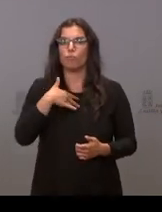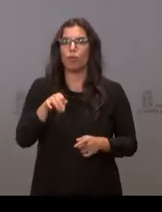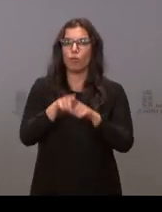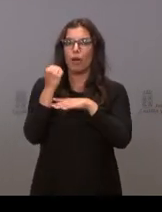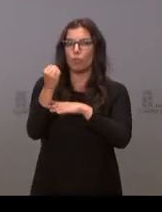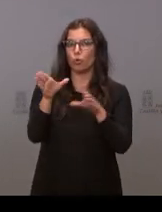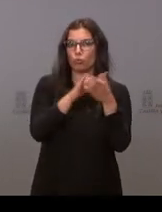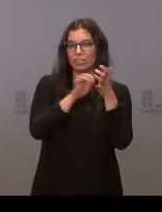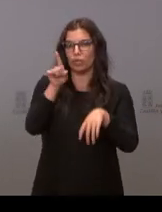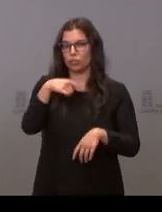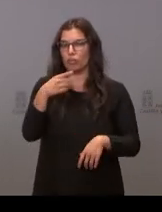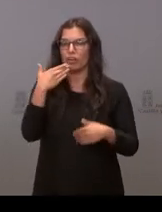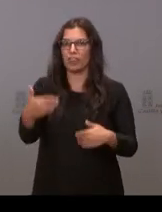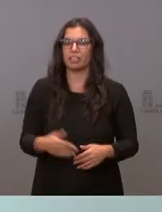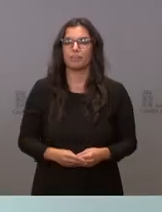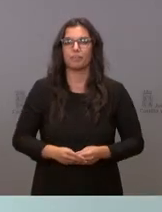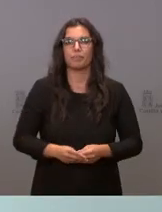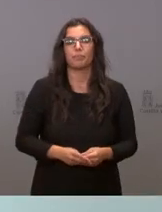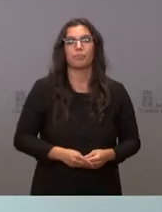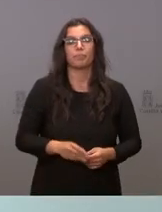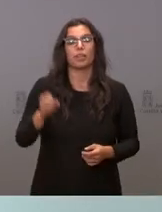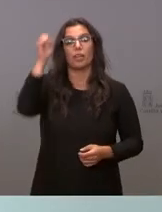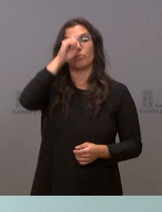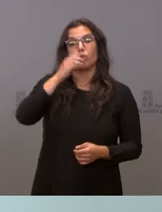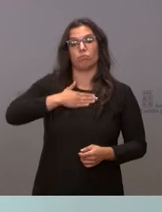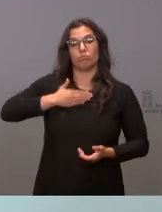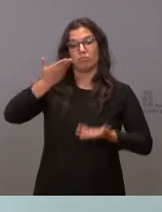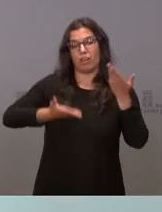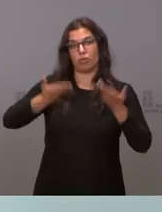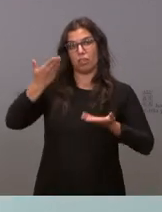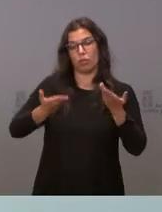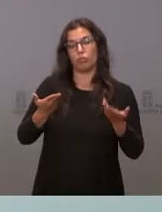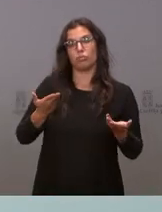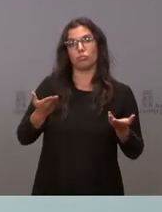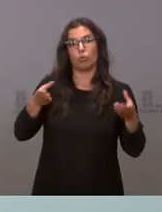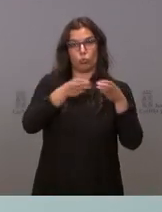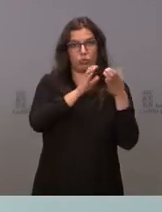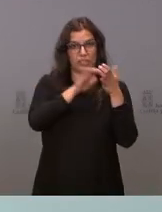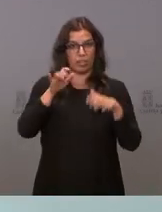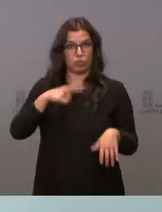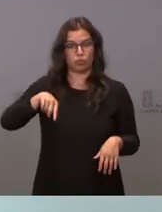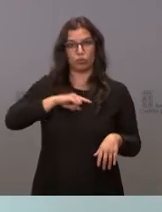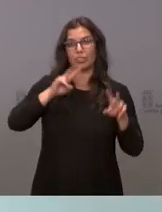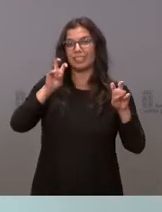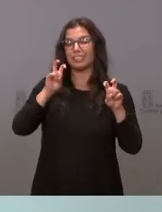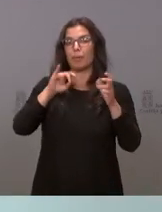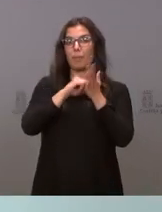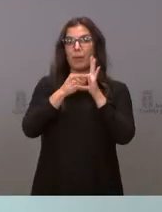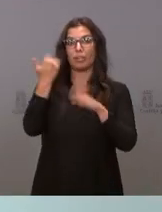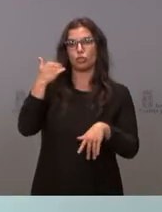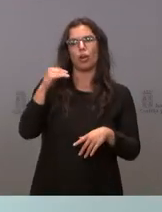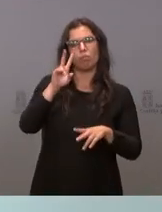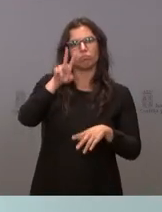Junta muchas gracias mire la valoración que hemos hecho desde la Junta de Castilla y León del plan Soria ha sido